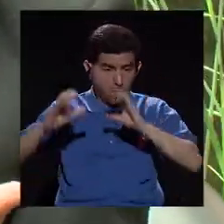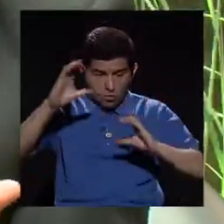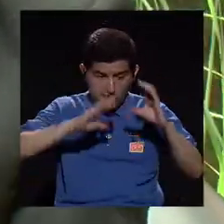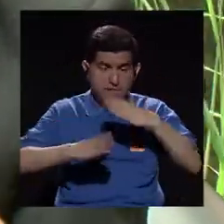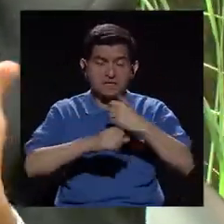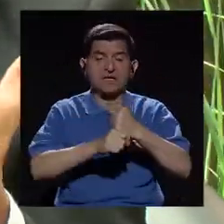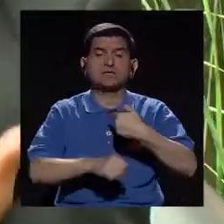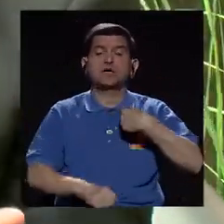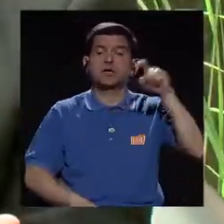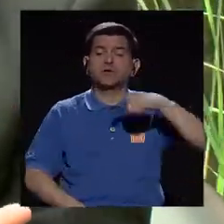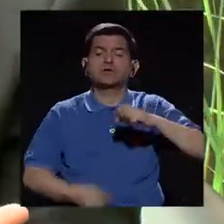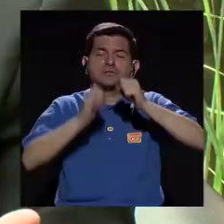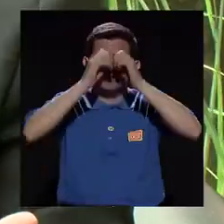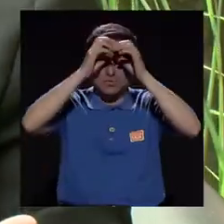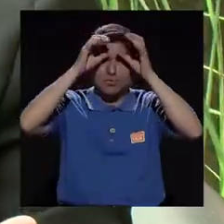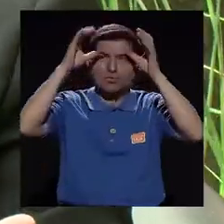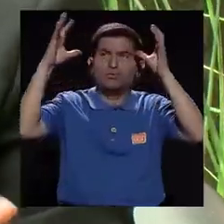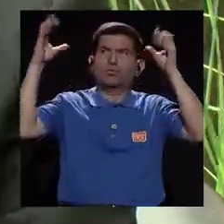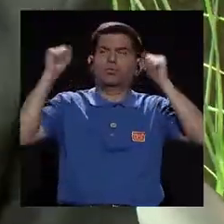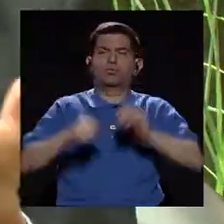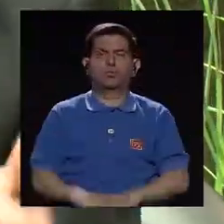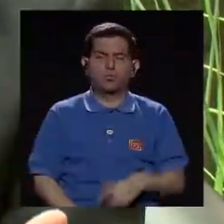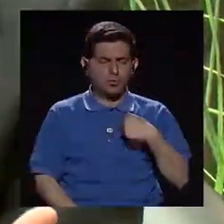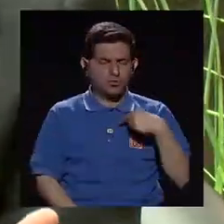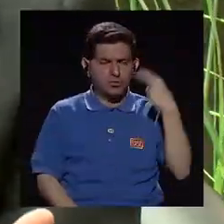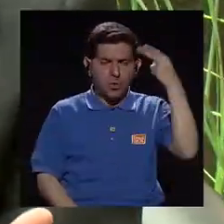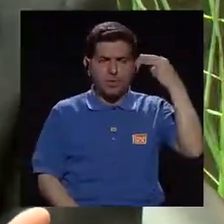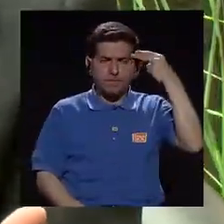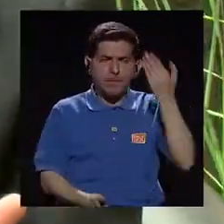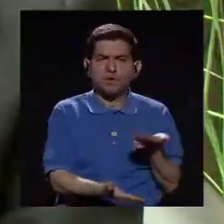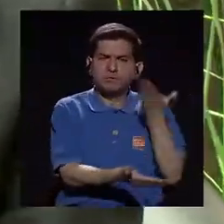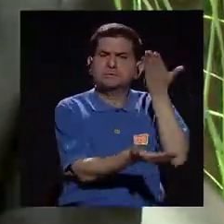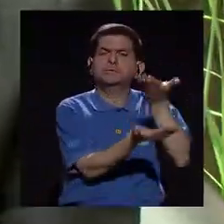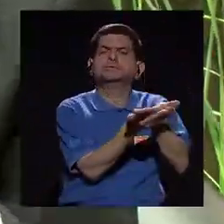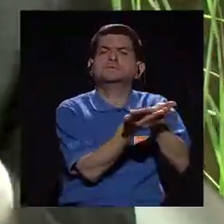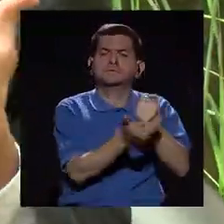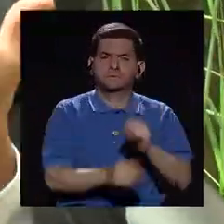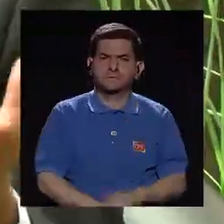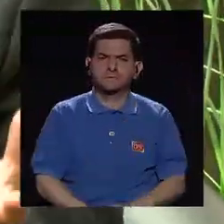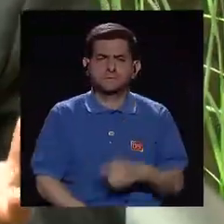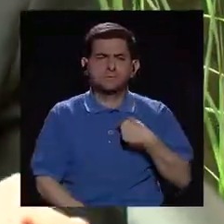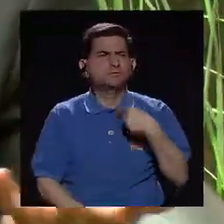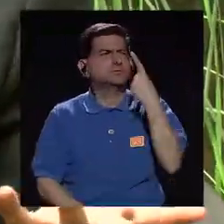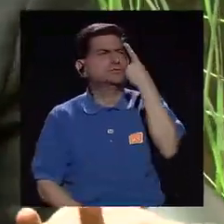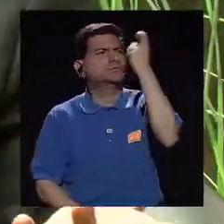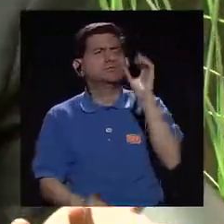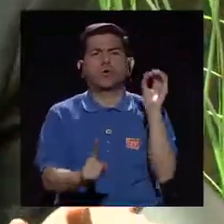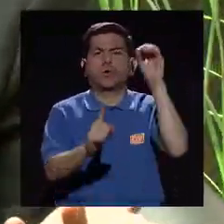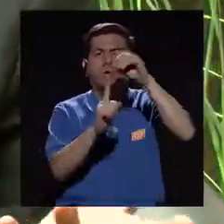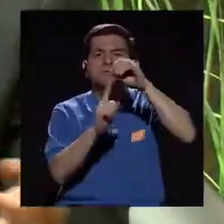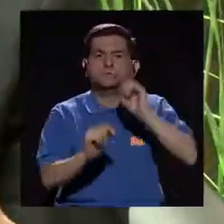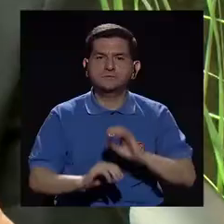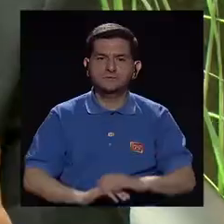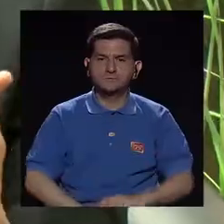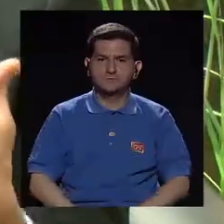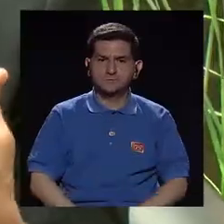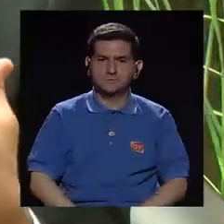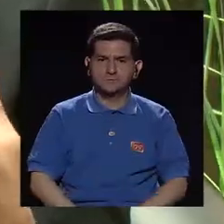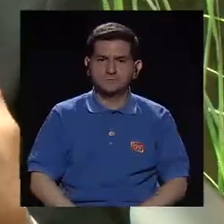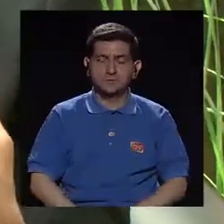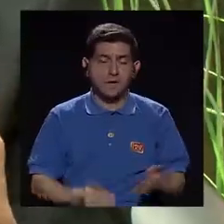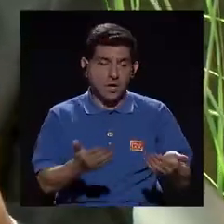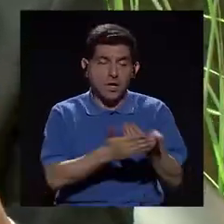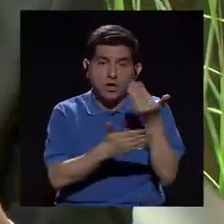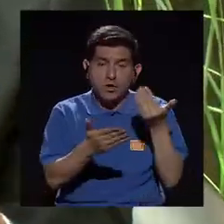hacer ciencia yo tengo que imaginar, tengo que plantear hipótesis, tengo que soñar objetivos. Entonces